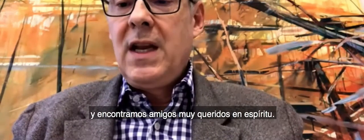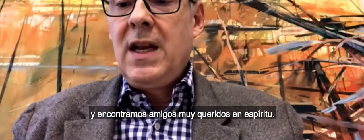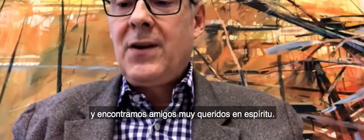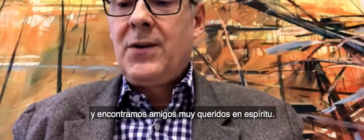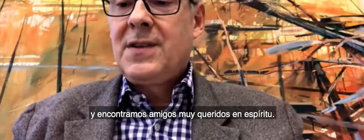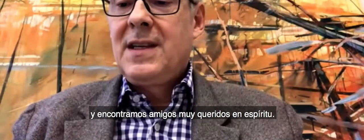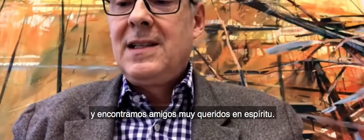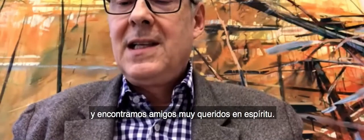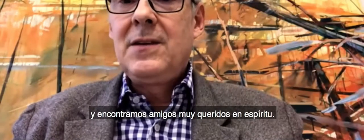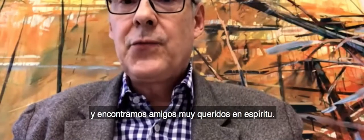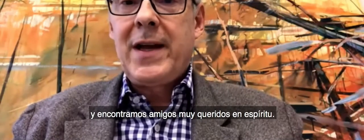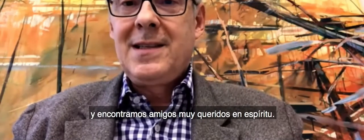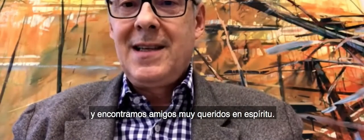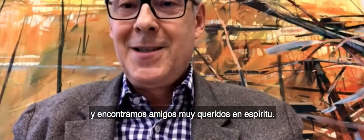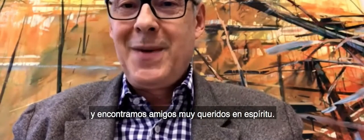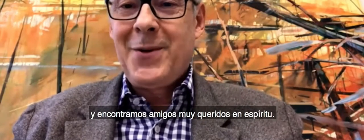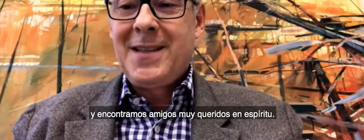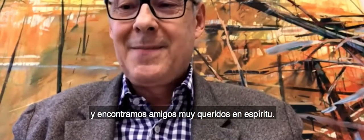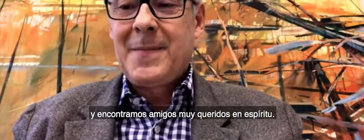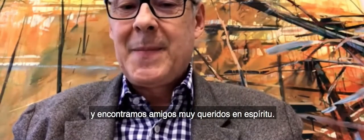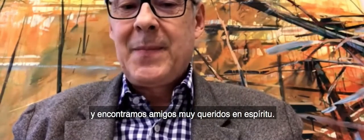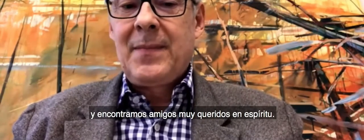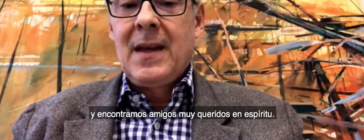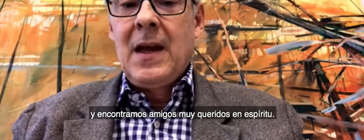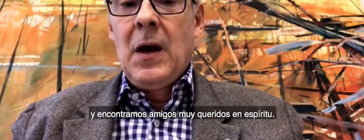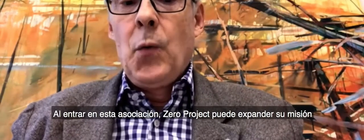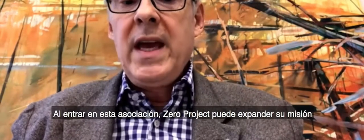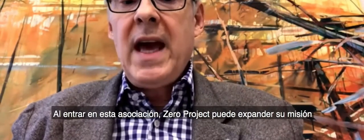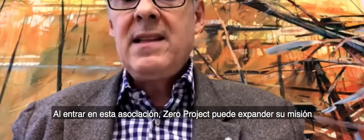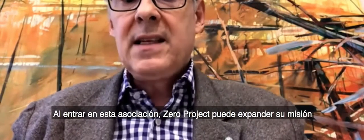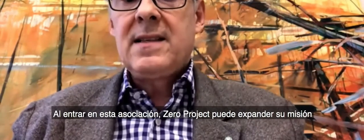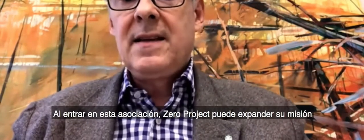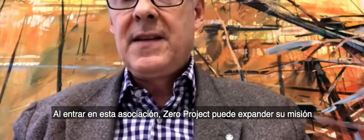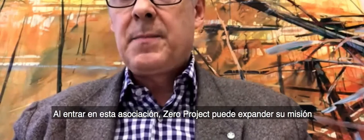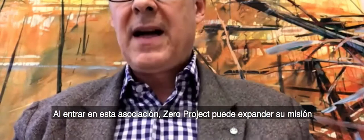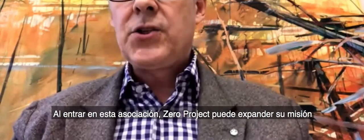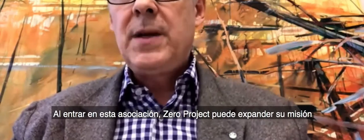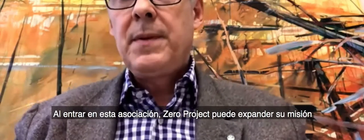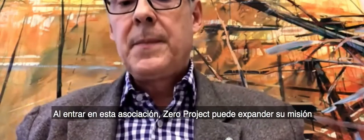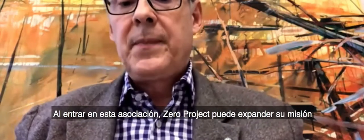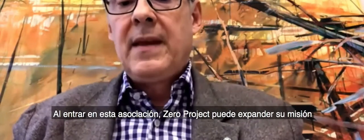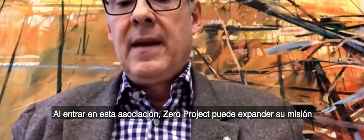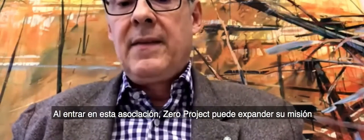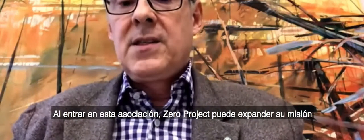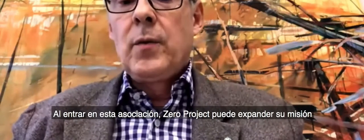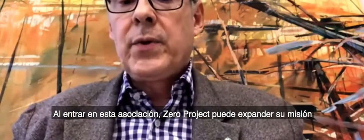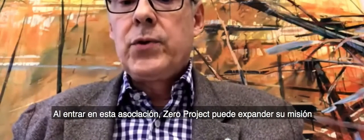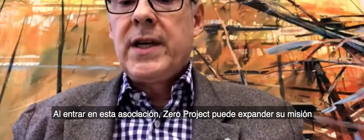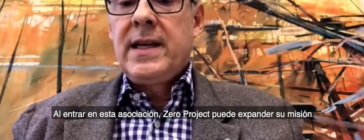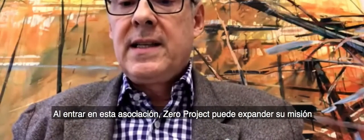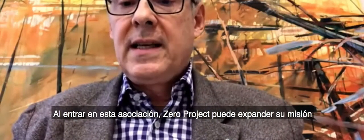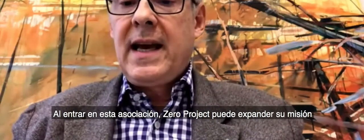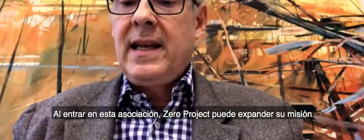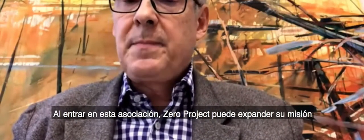really found dear friends in spirit. We entered this partnership the Zero